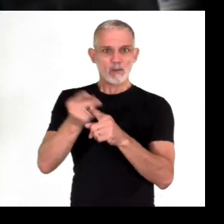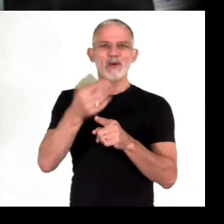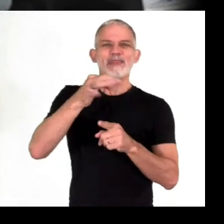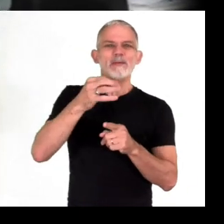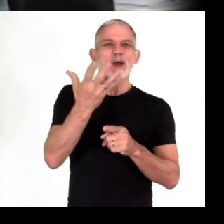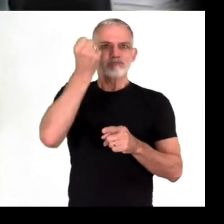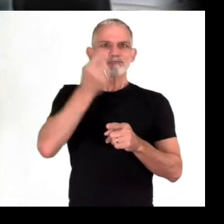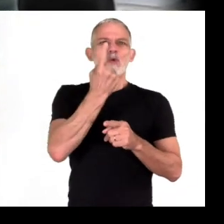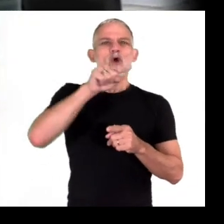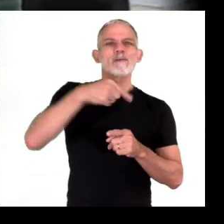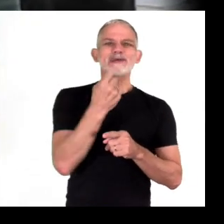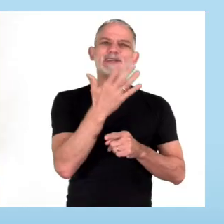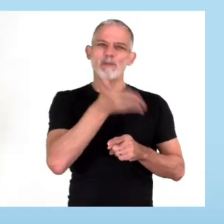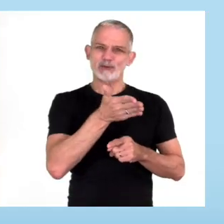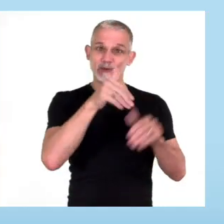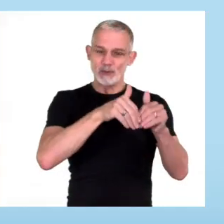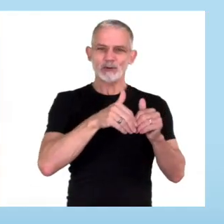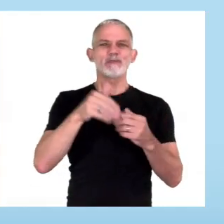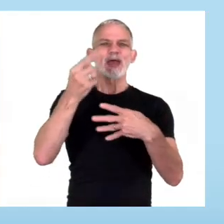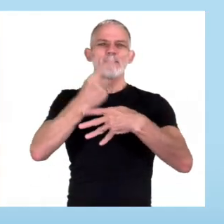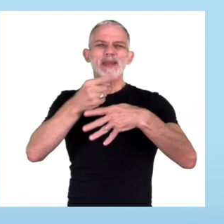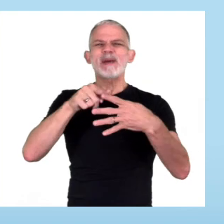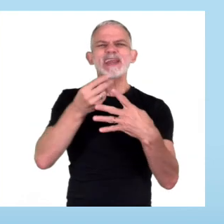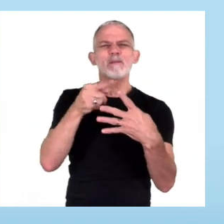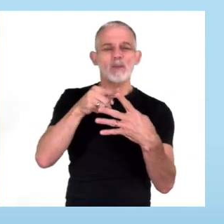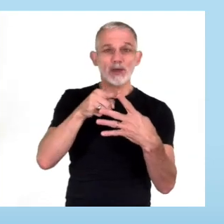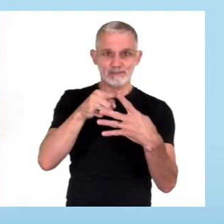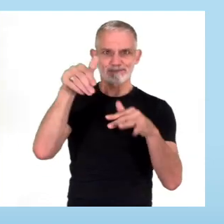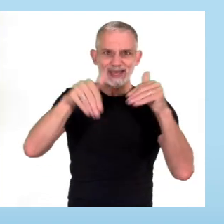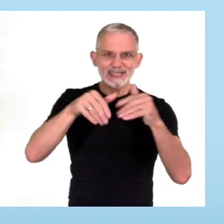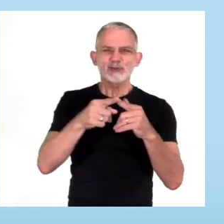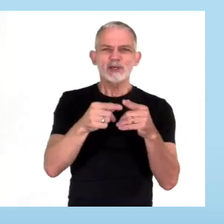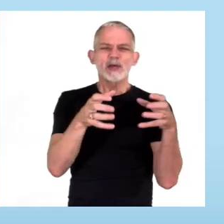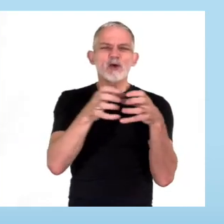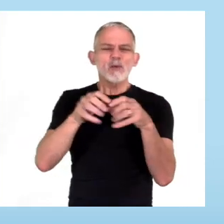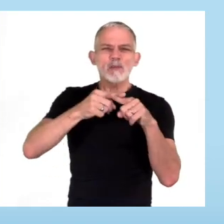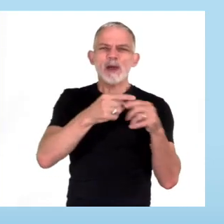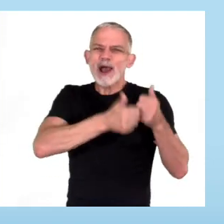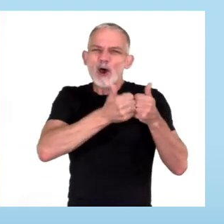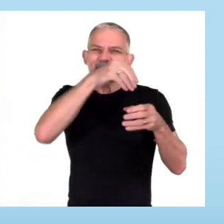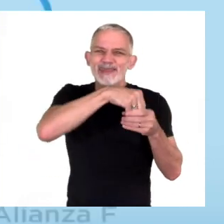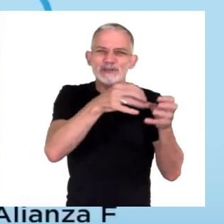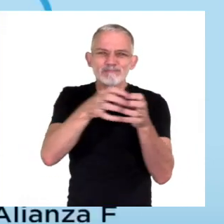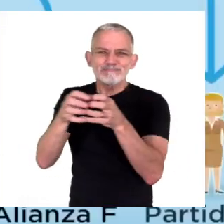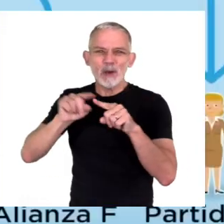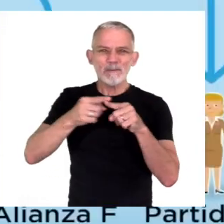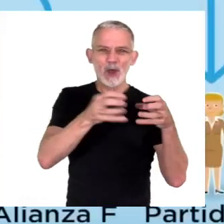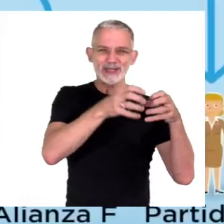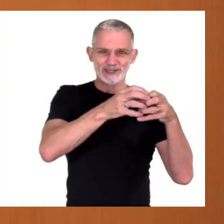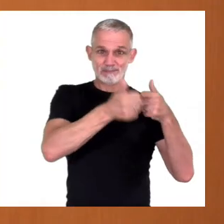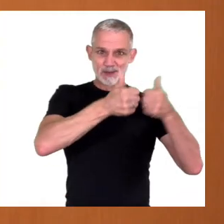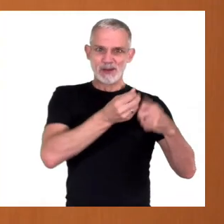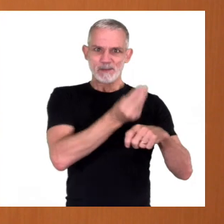menos el 1,5% de los votos. Primarias se refiere a que en estas elecciones se lleva a cabo una especie de competencia interna dentro de cada partido